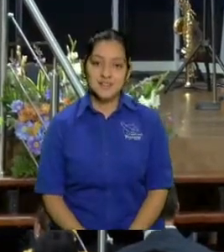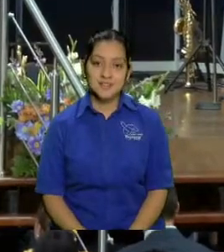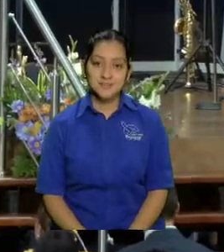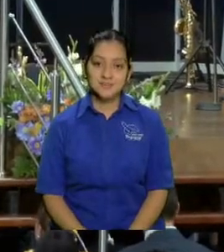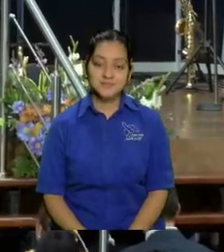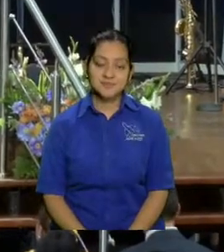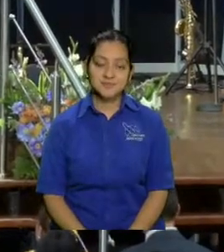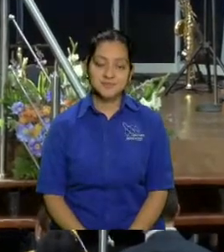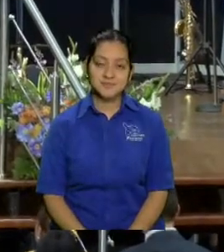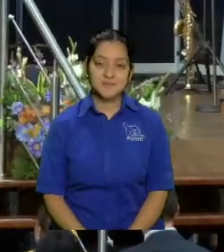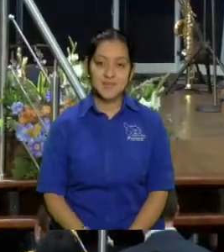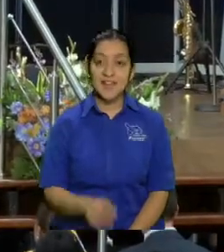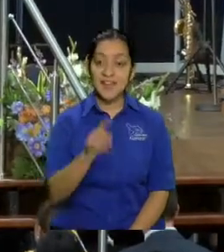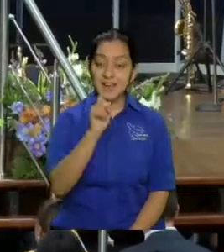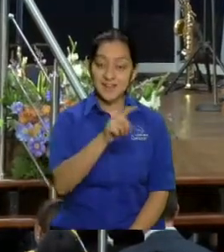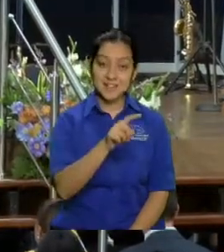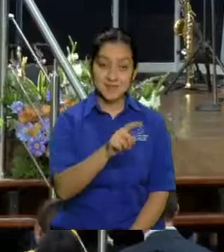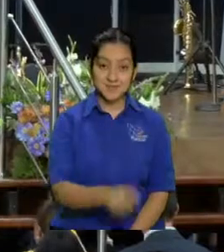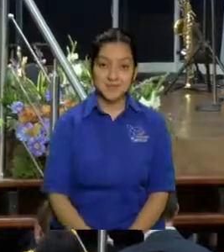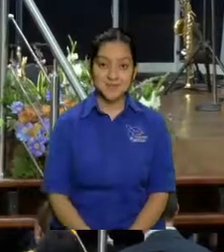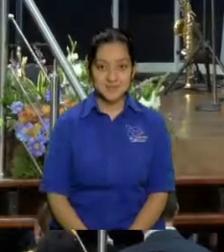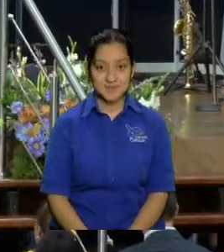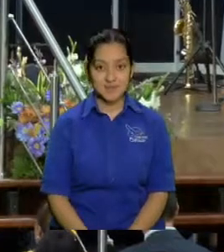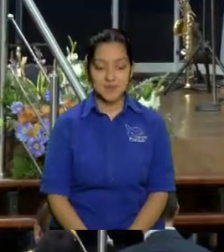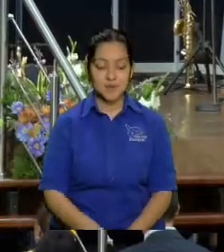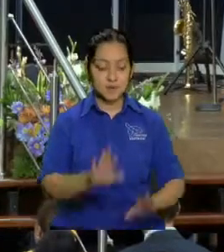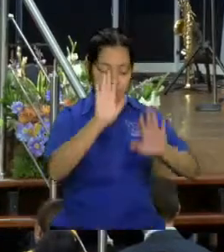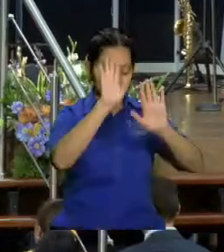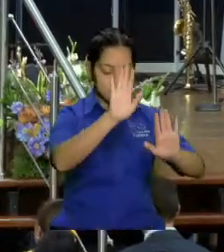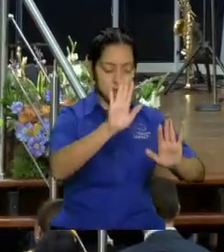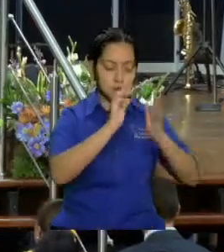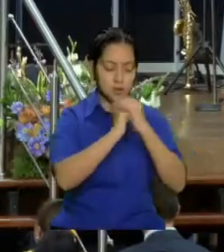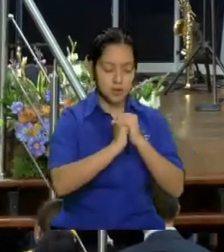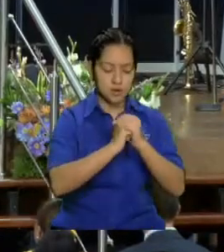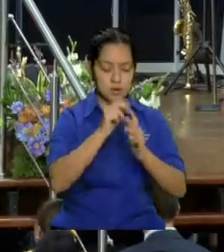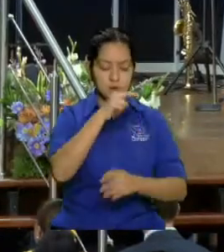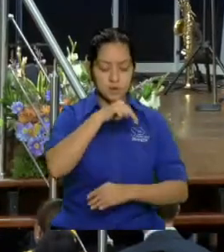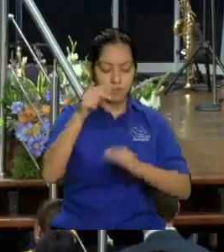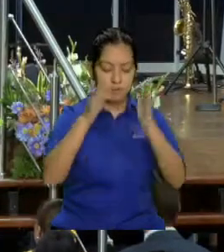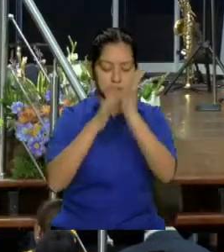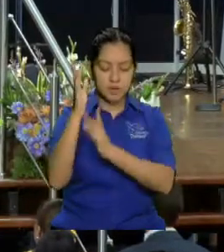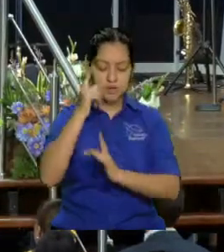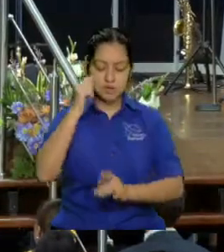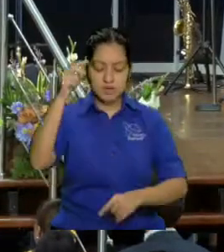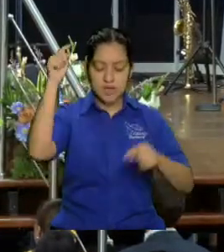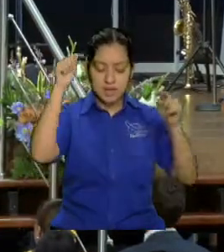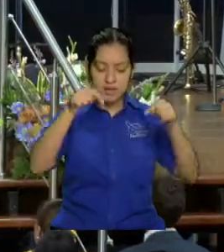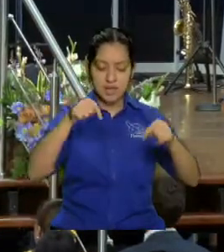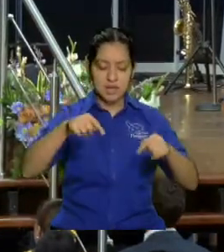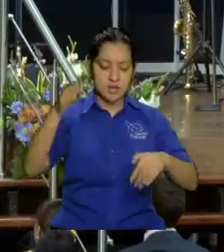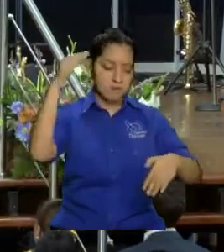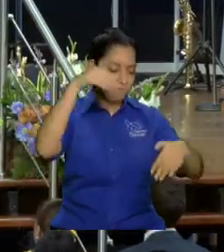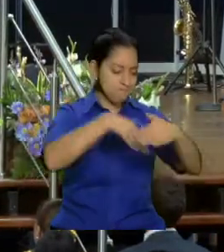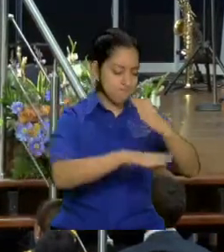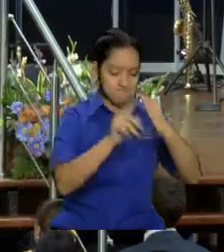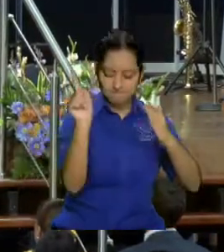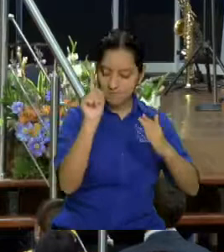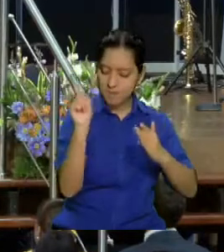propiedad privada pues ahí ponen las manos señores en nombre de Jesús en esta puerta no pasa ningún demonio